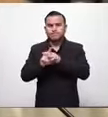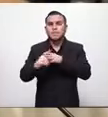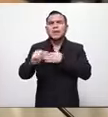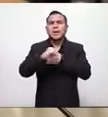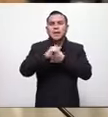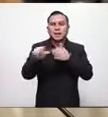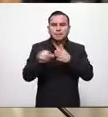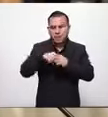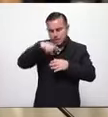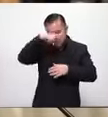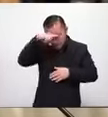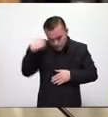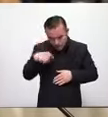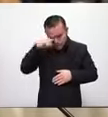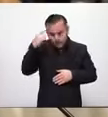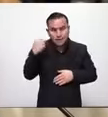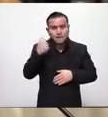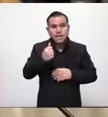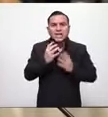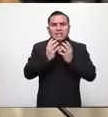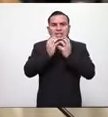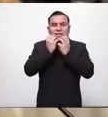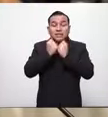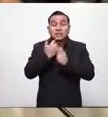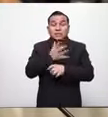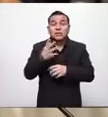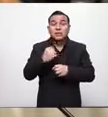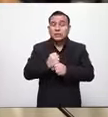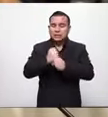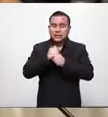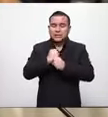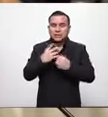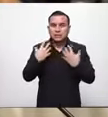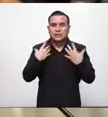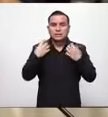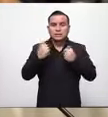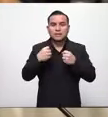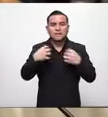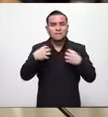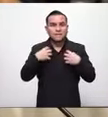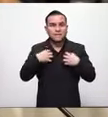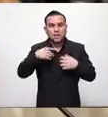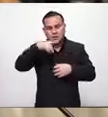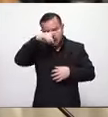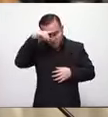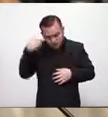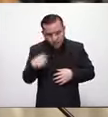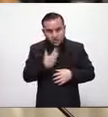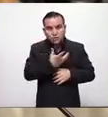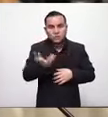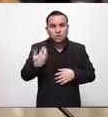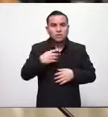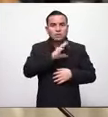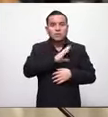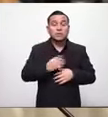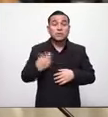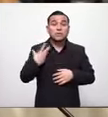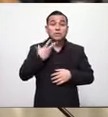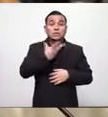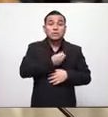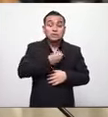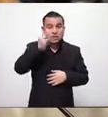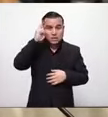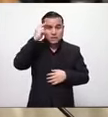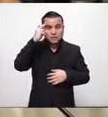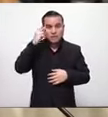necesaria para garantizar la salud la vida y el trabajo de todos los salvadoreños nosotros tenemos una